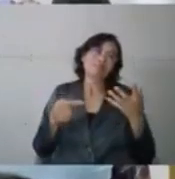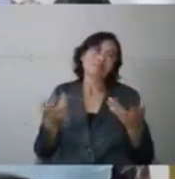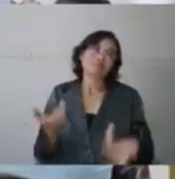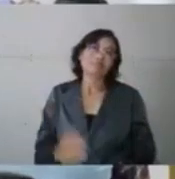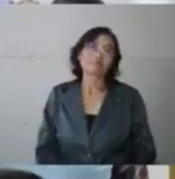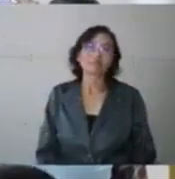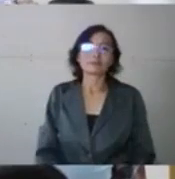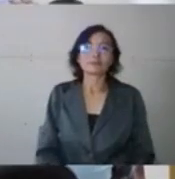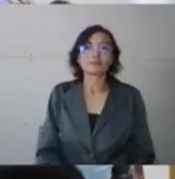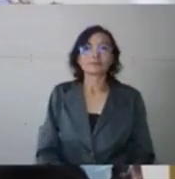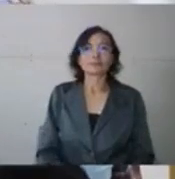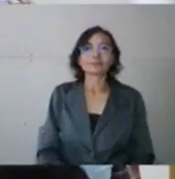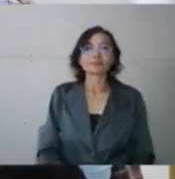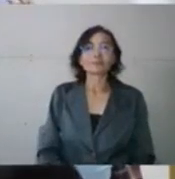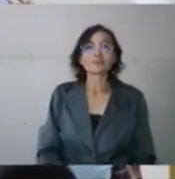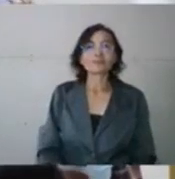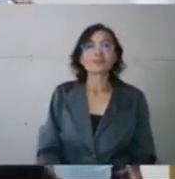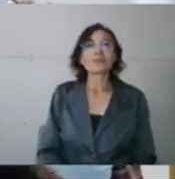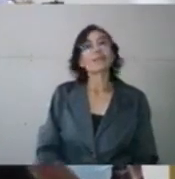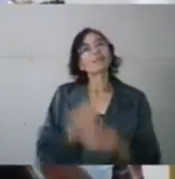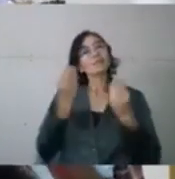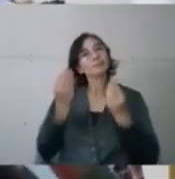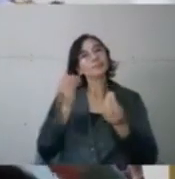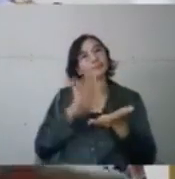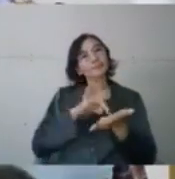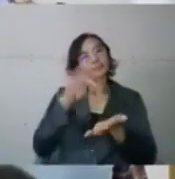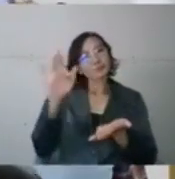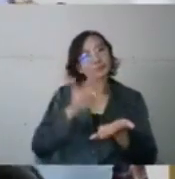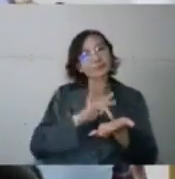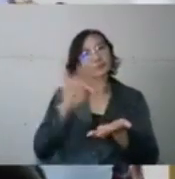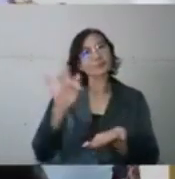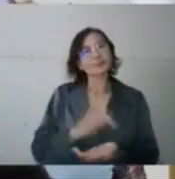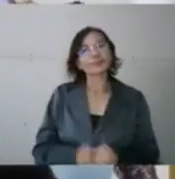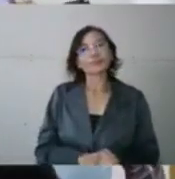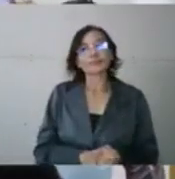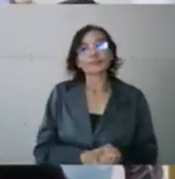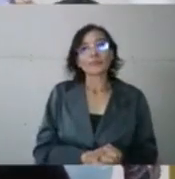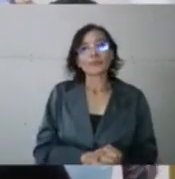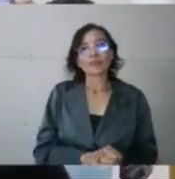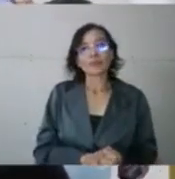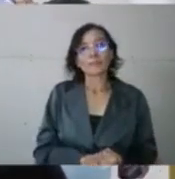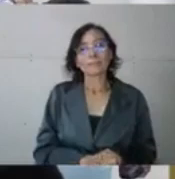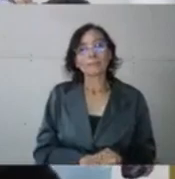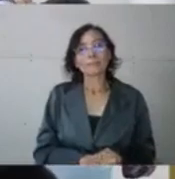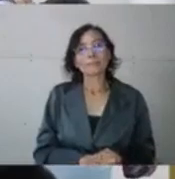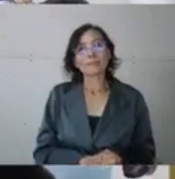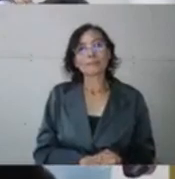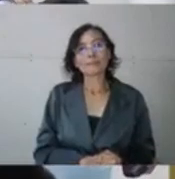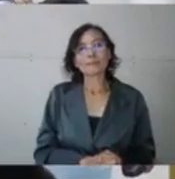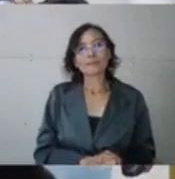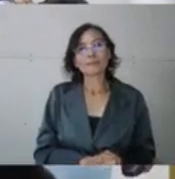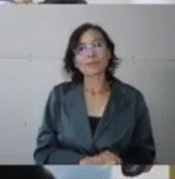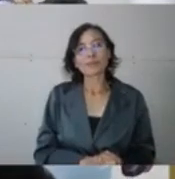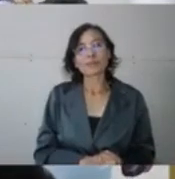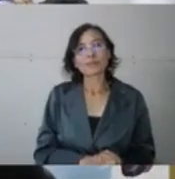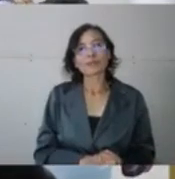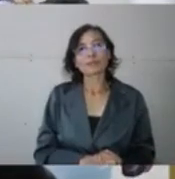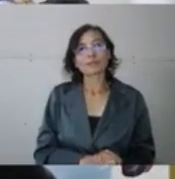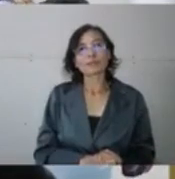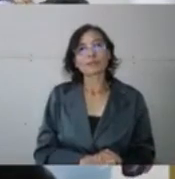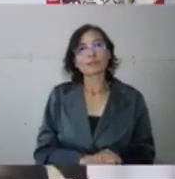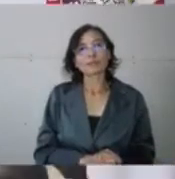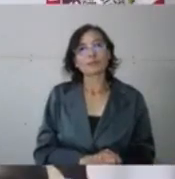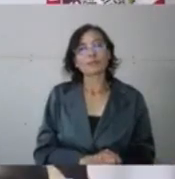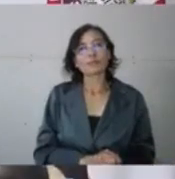Agradecerles, agradecerles el espacio y bueno, también decirles que el día de hoy por la mañana tuve la